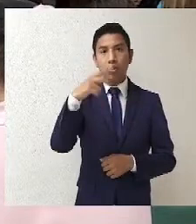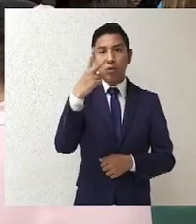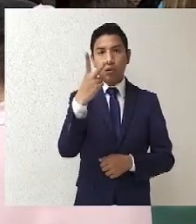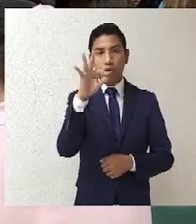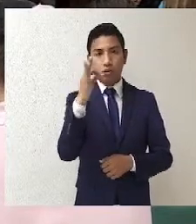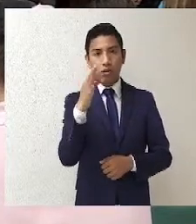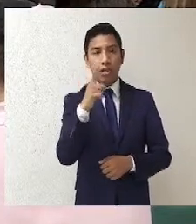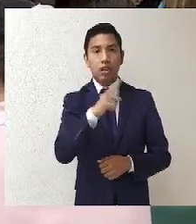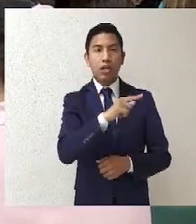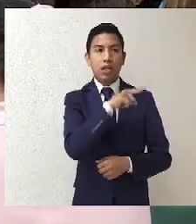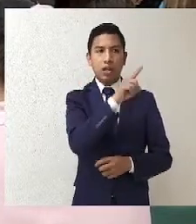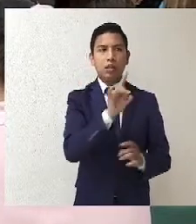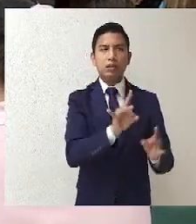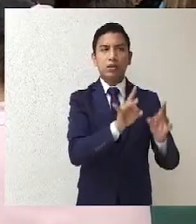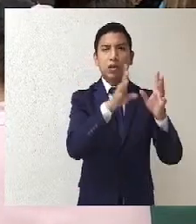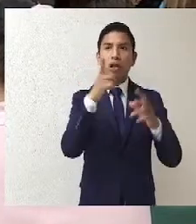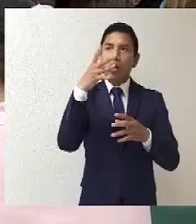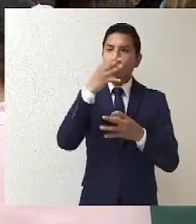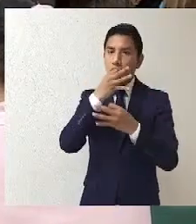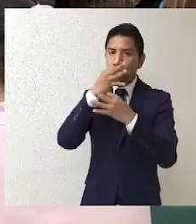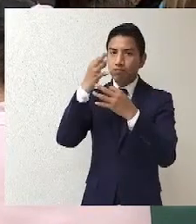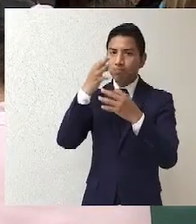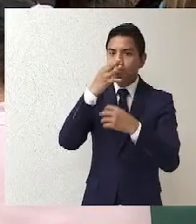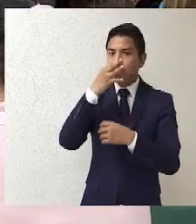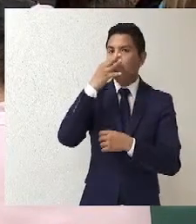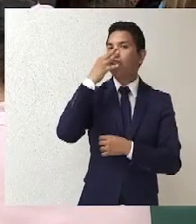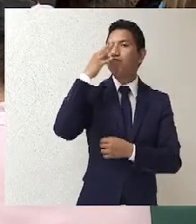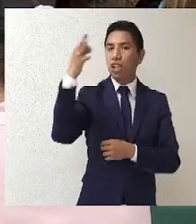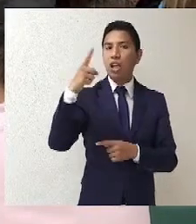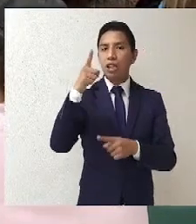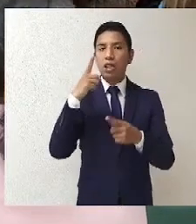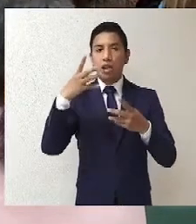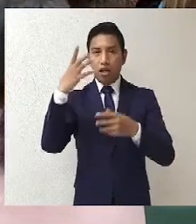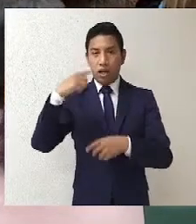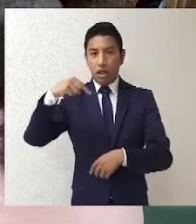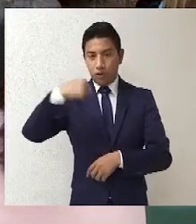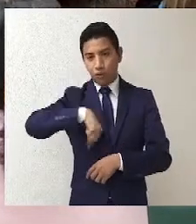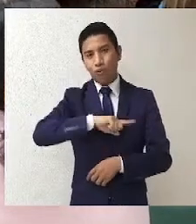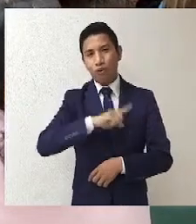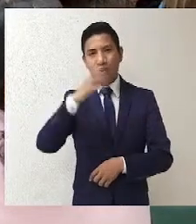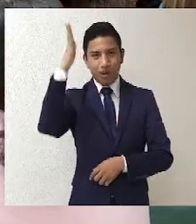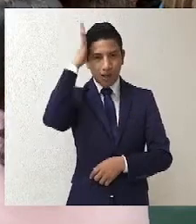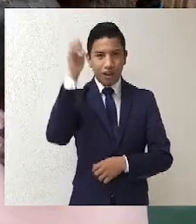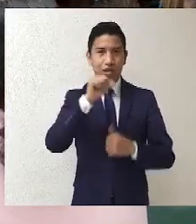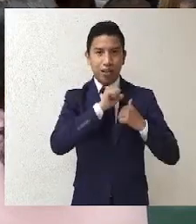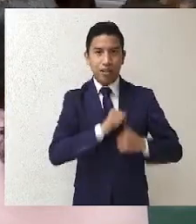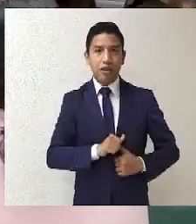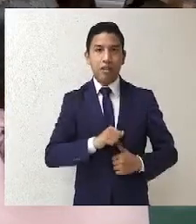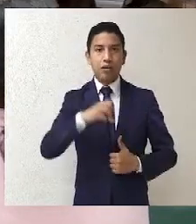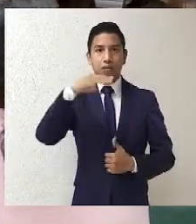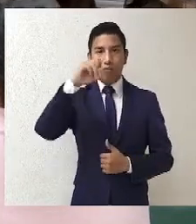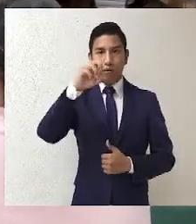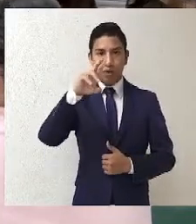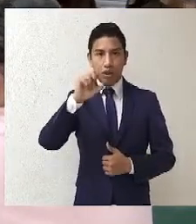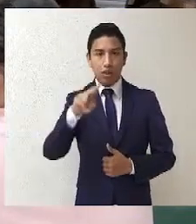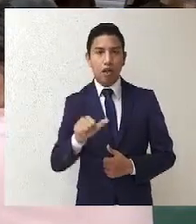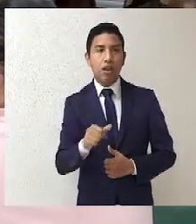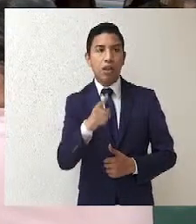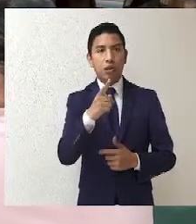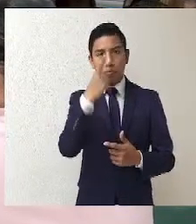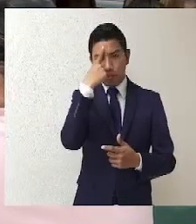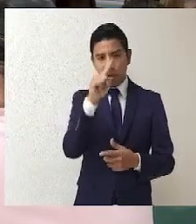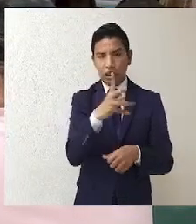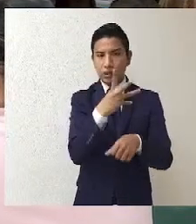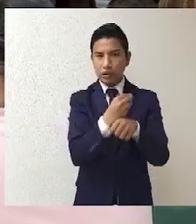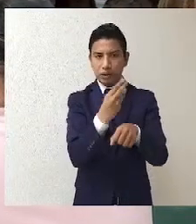impugnó ante esta sala superior el nombramiento señalado al cual se reencauzó a la Comisión Nacional de Morena para su resolución. Entonces,